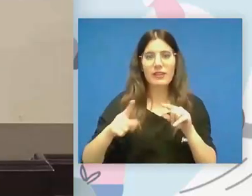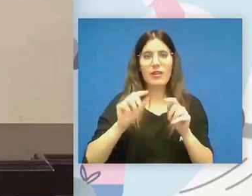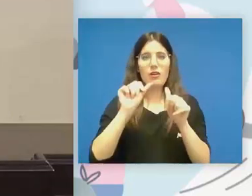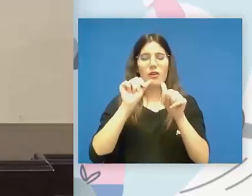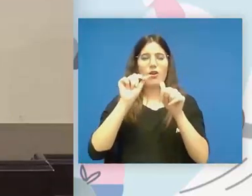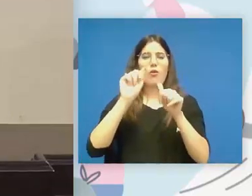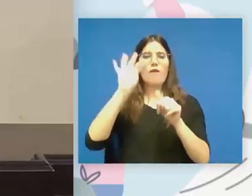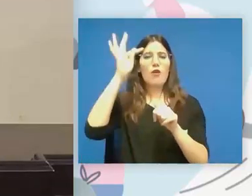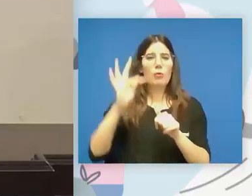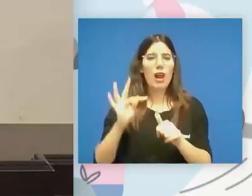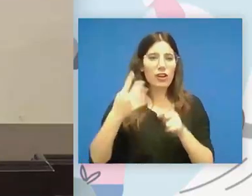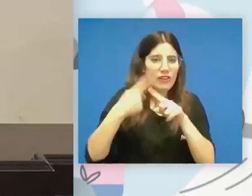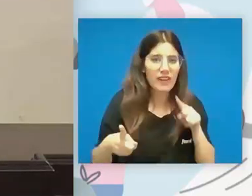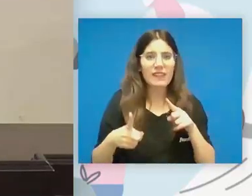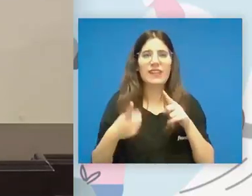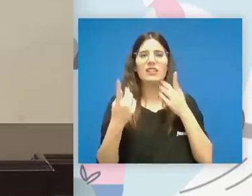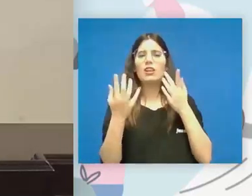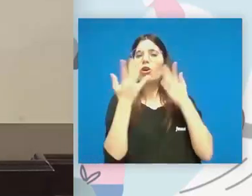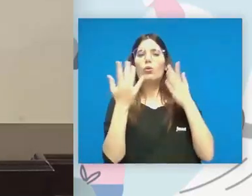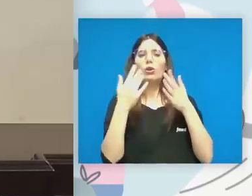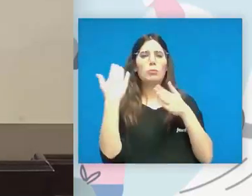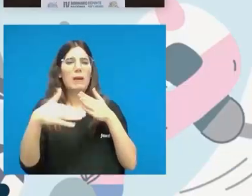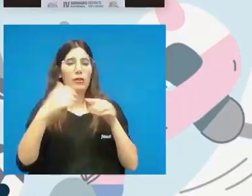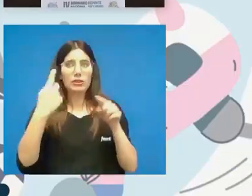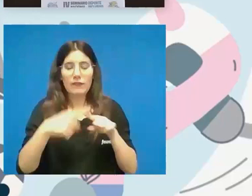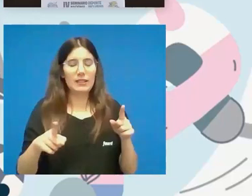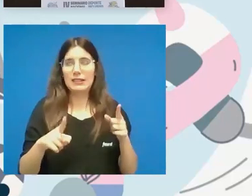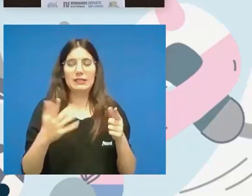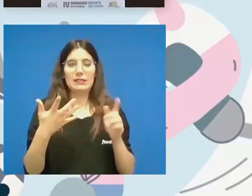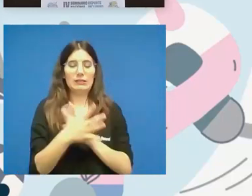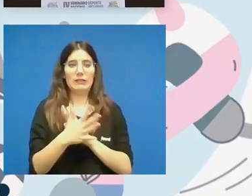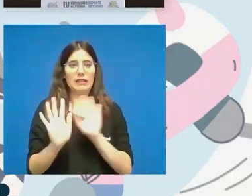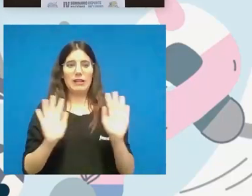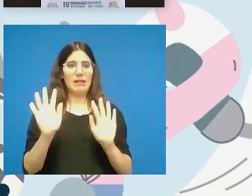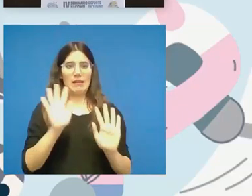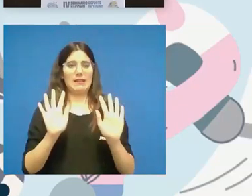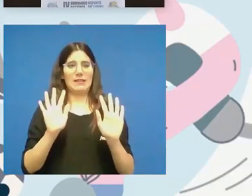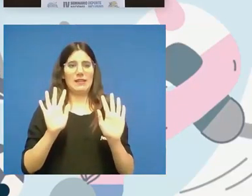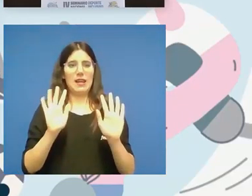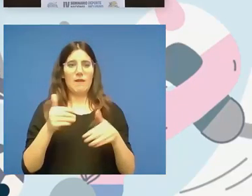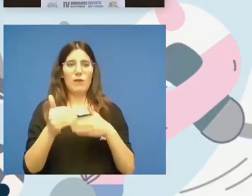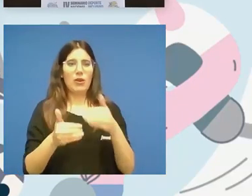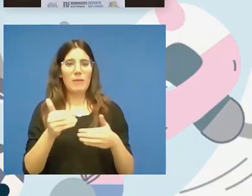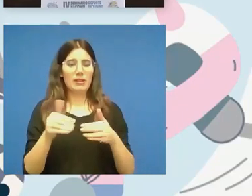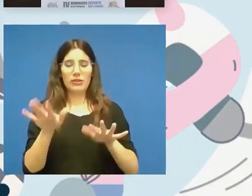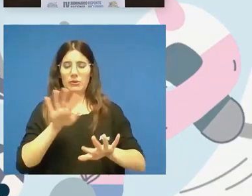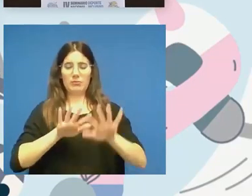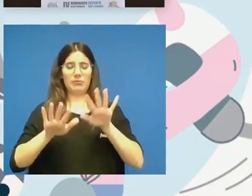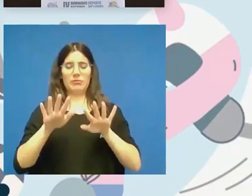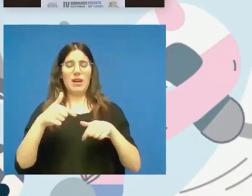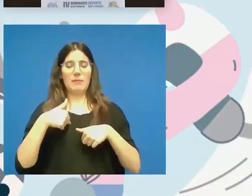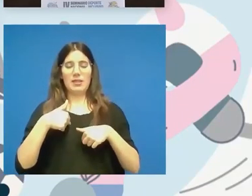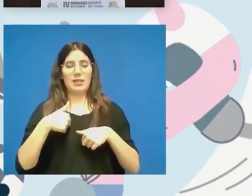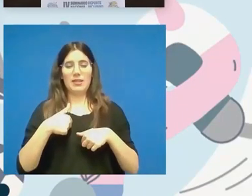diferentes unos plazos totalmente diferentes es decir el funcionamiento de las cuatro federaciones españolas a nosotros la verdad es que nos mata